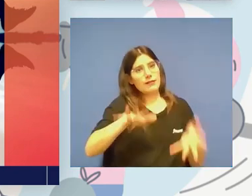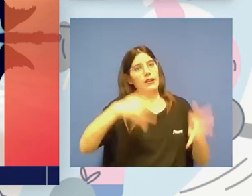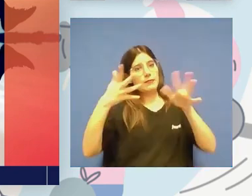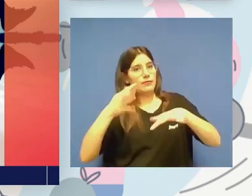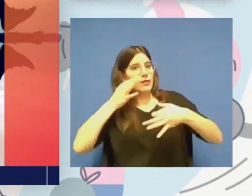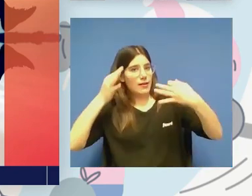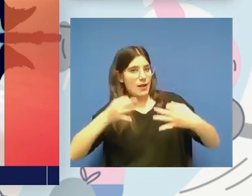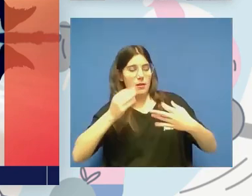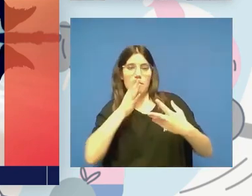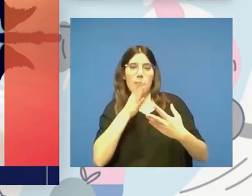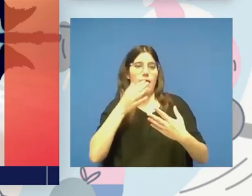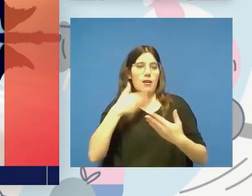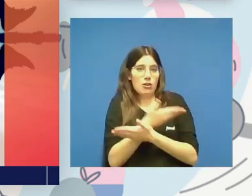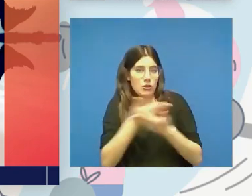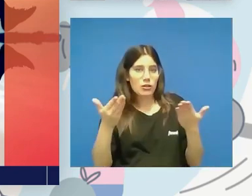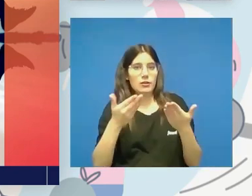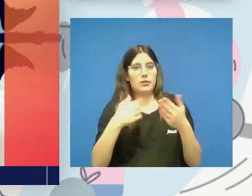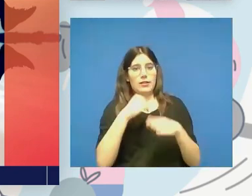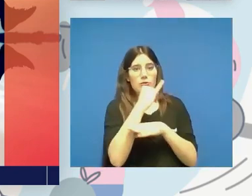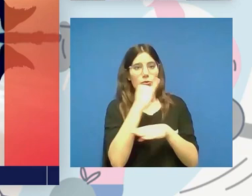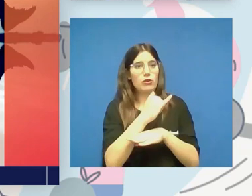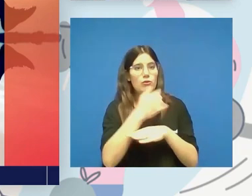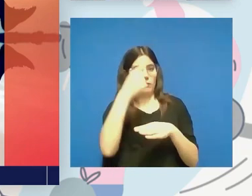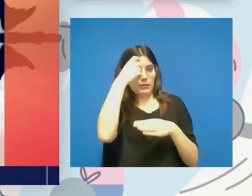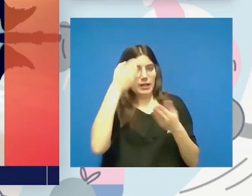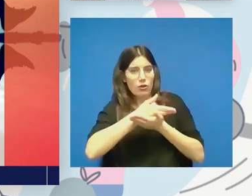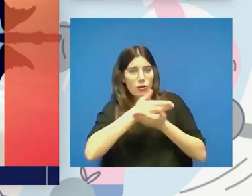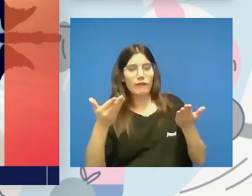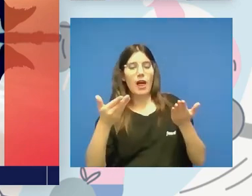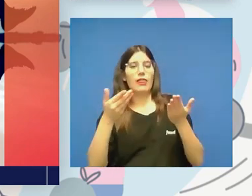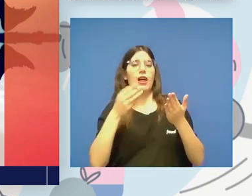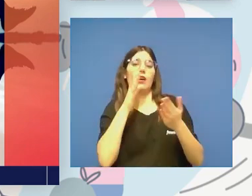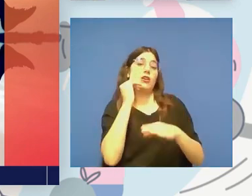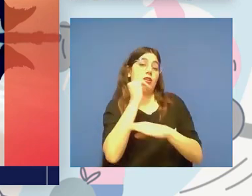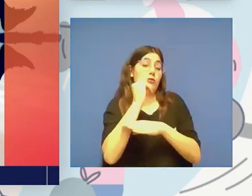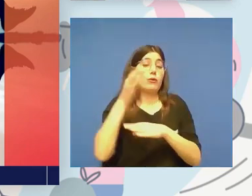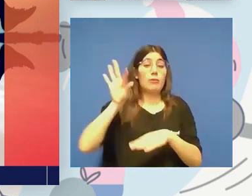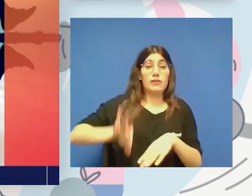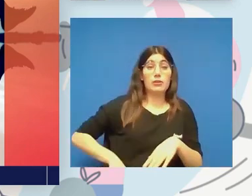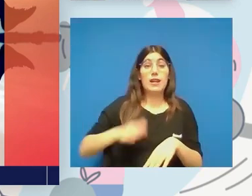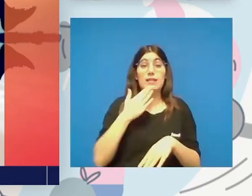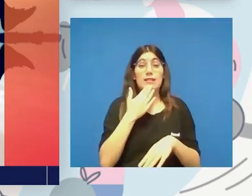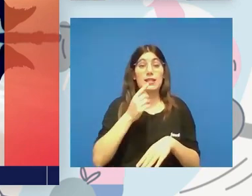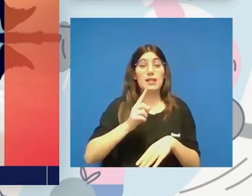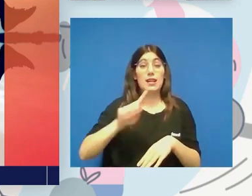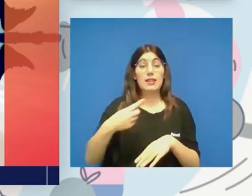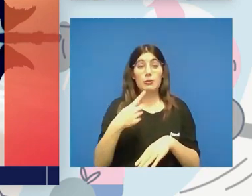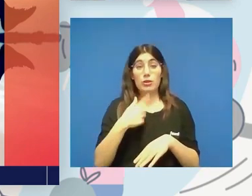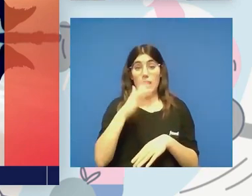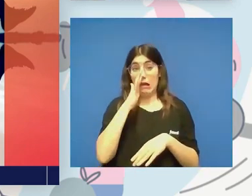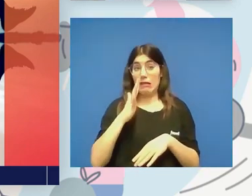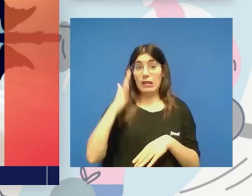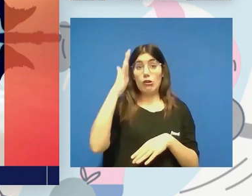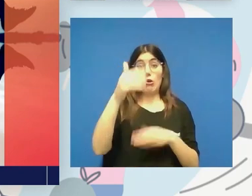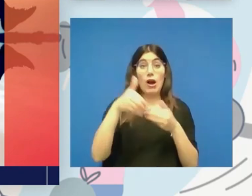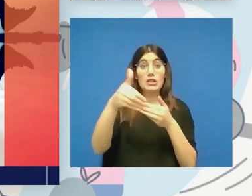credibilidad como institución, como entidad, como profesionales, que al final, pues bueno, cuando nos encontremos dentro de cinco años podemos decir